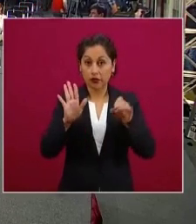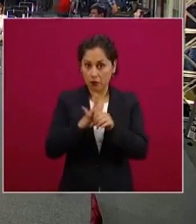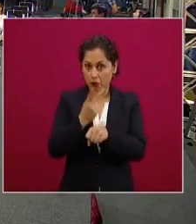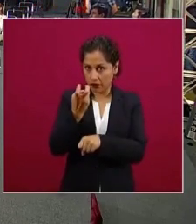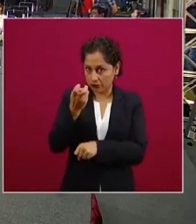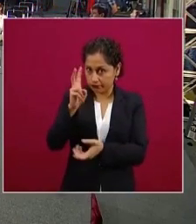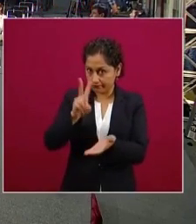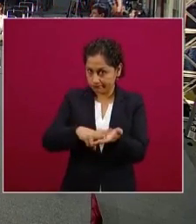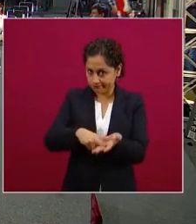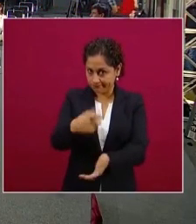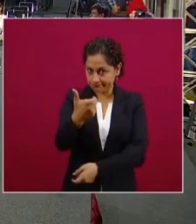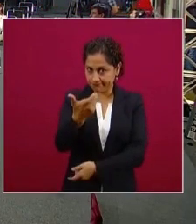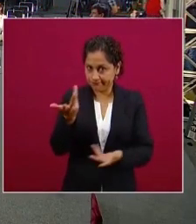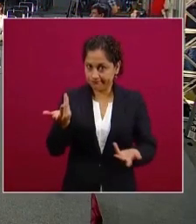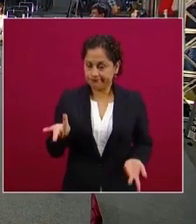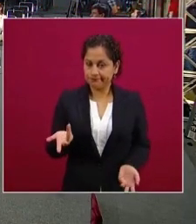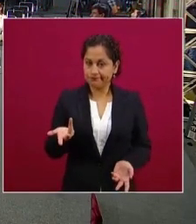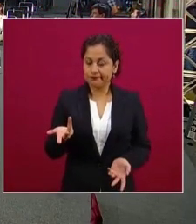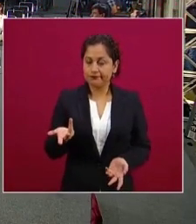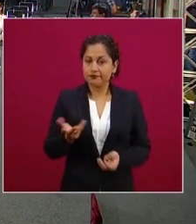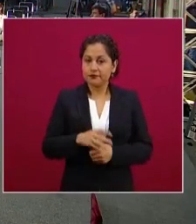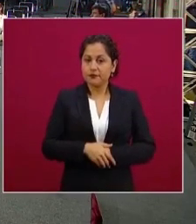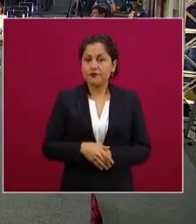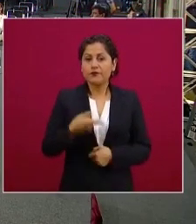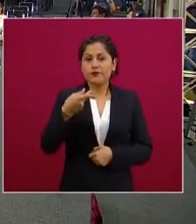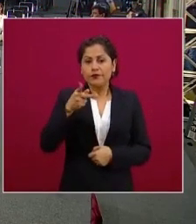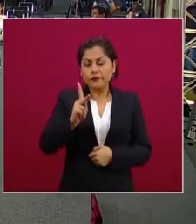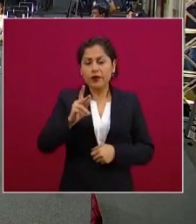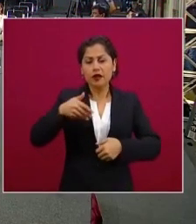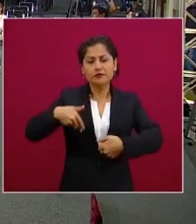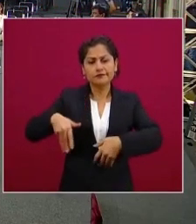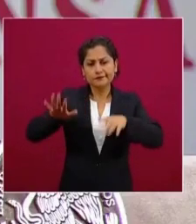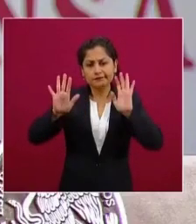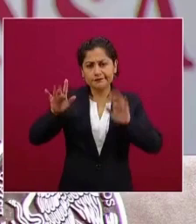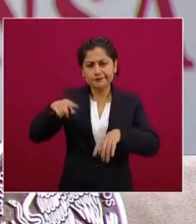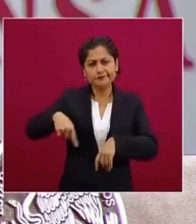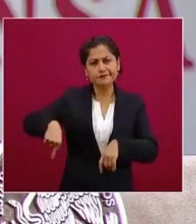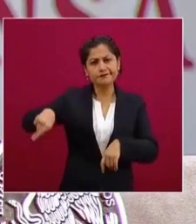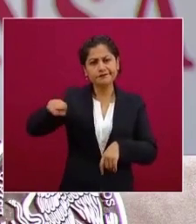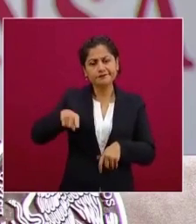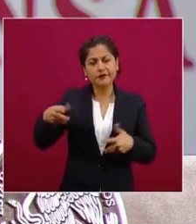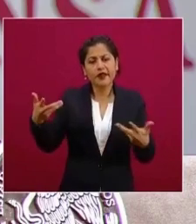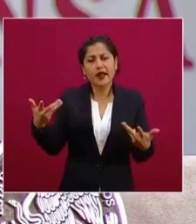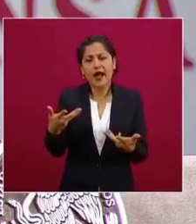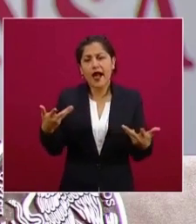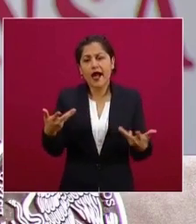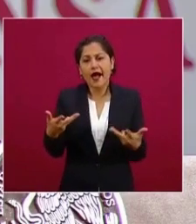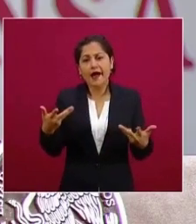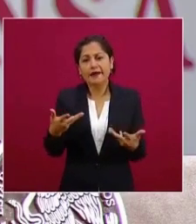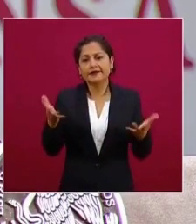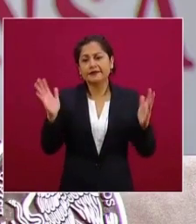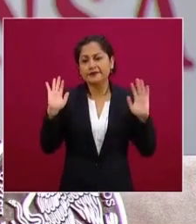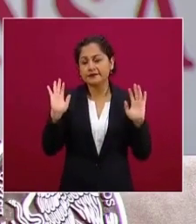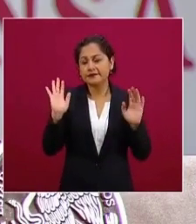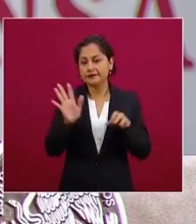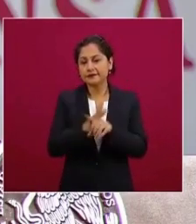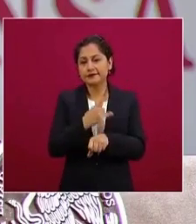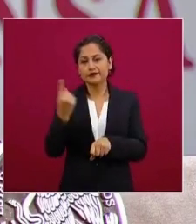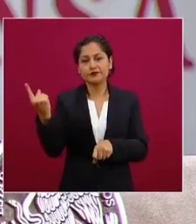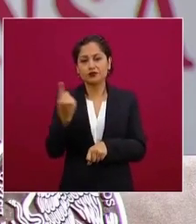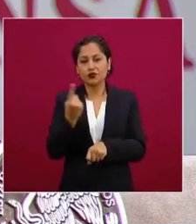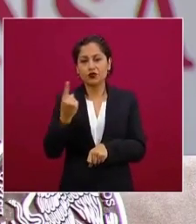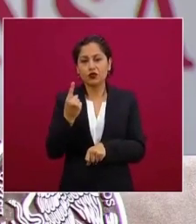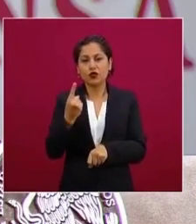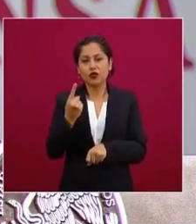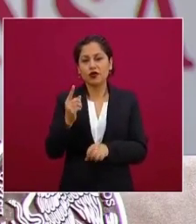pejista. Mencionó a tres o cuatro que lo defienden. Entonces, me gustaría mucho, nada más como, si quieres, como un